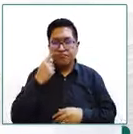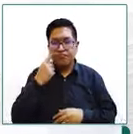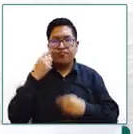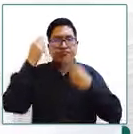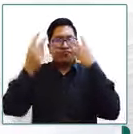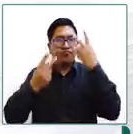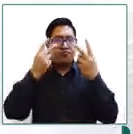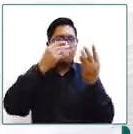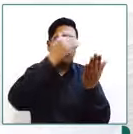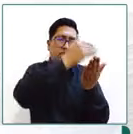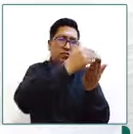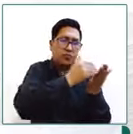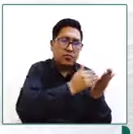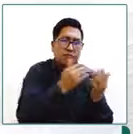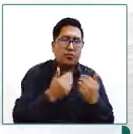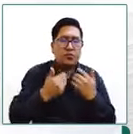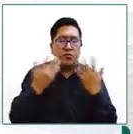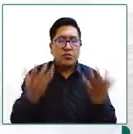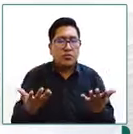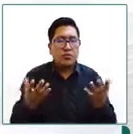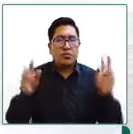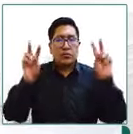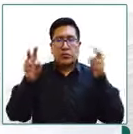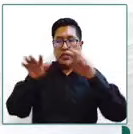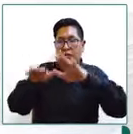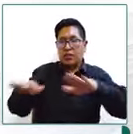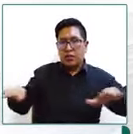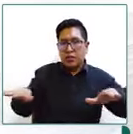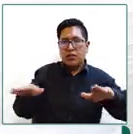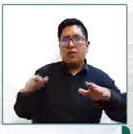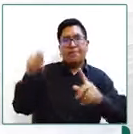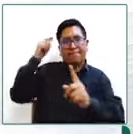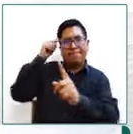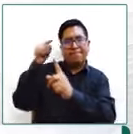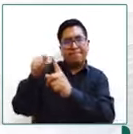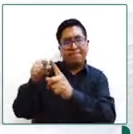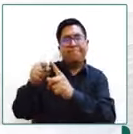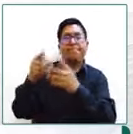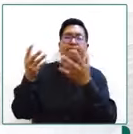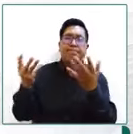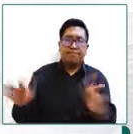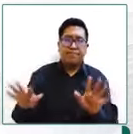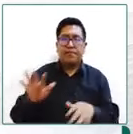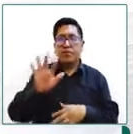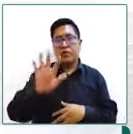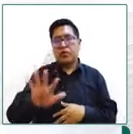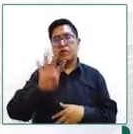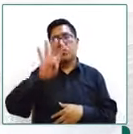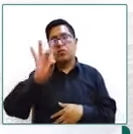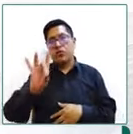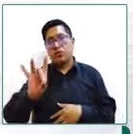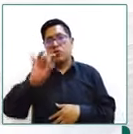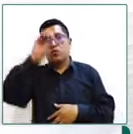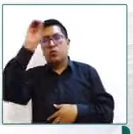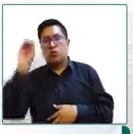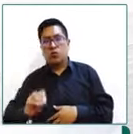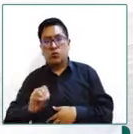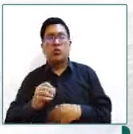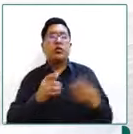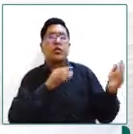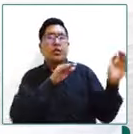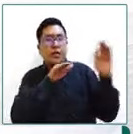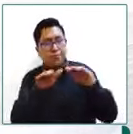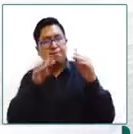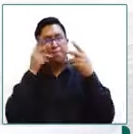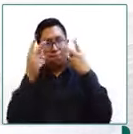a niños niñas y adolescentes estas reciben el 58% visitas de un referente